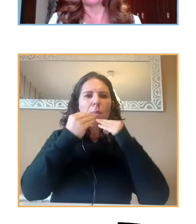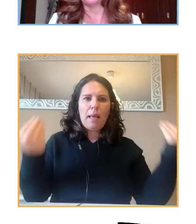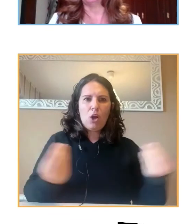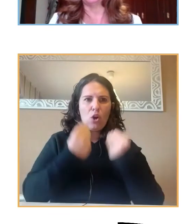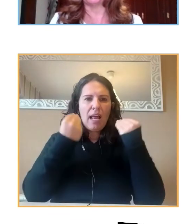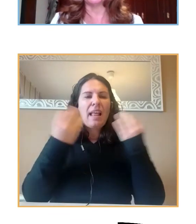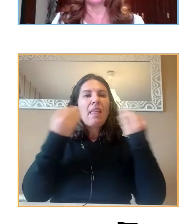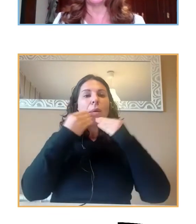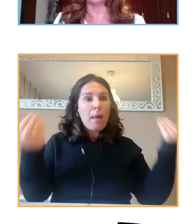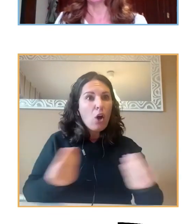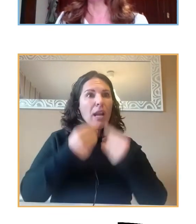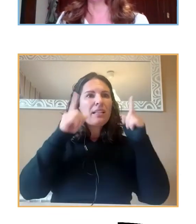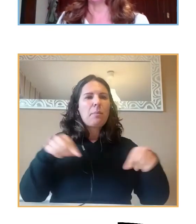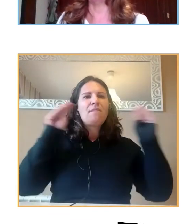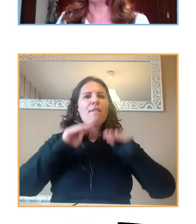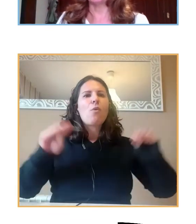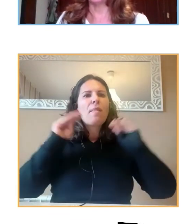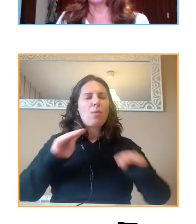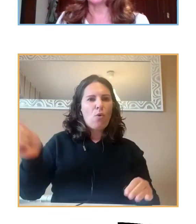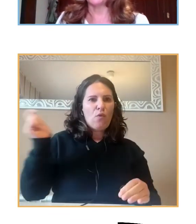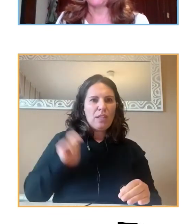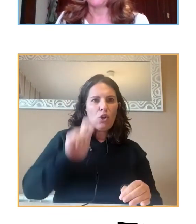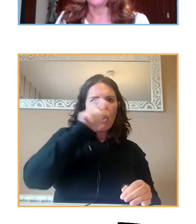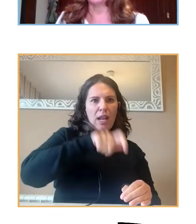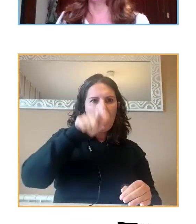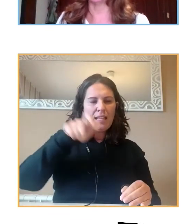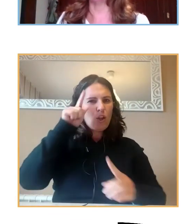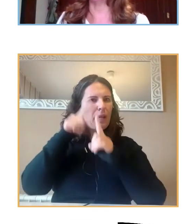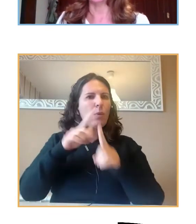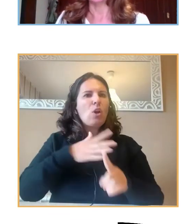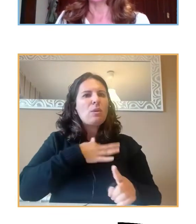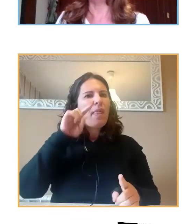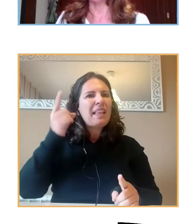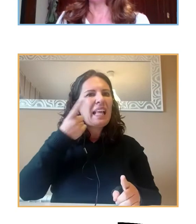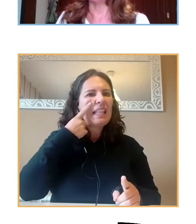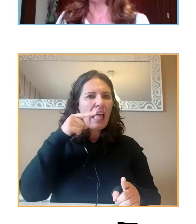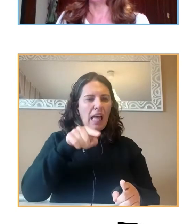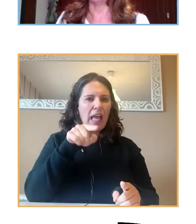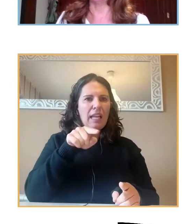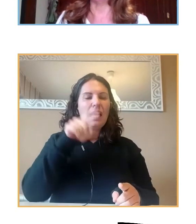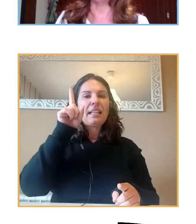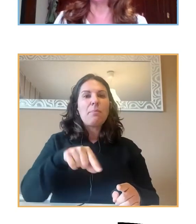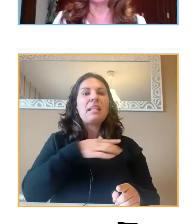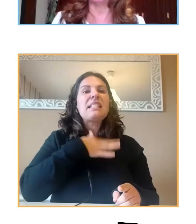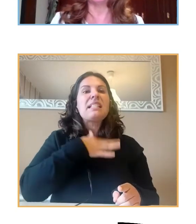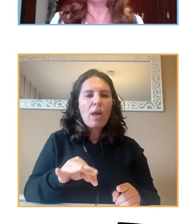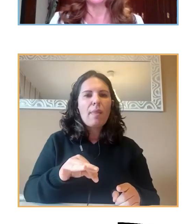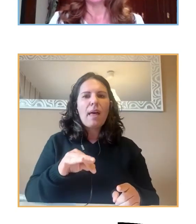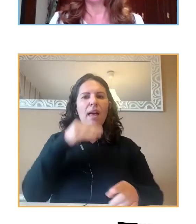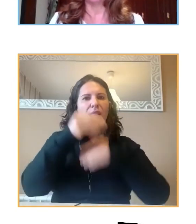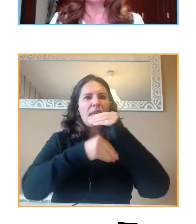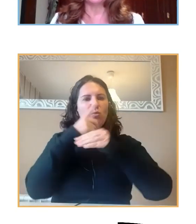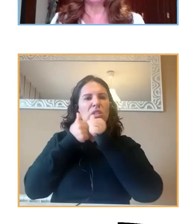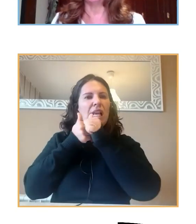la formación de los profesionales para que podamos detectar estos casos y podamos intervenir y hacer un seguimiento.